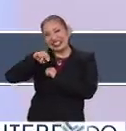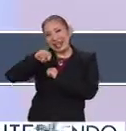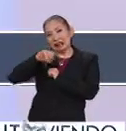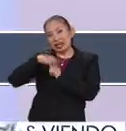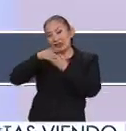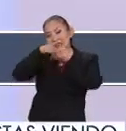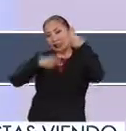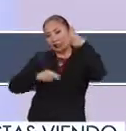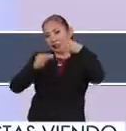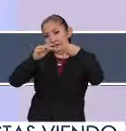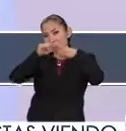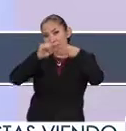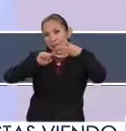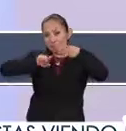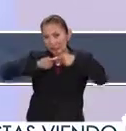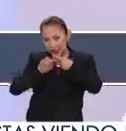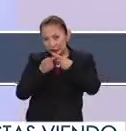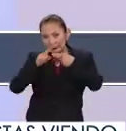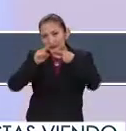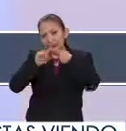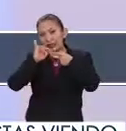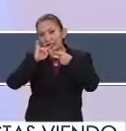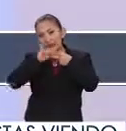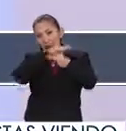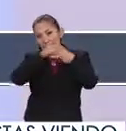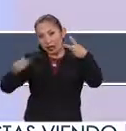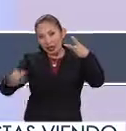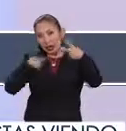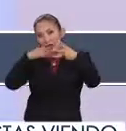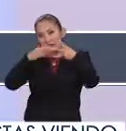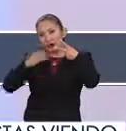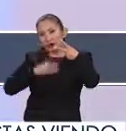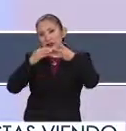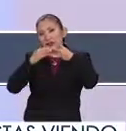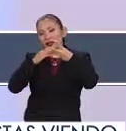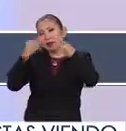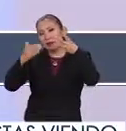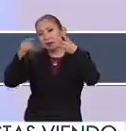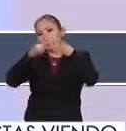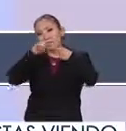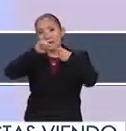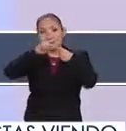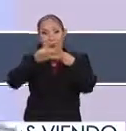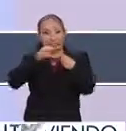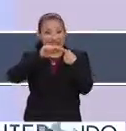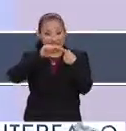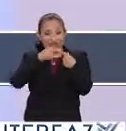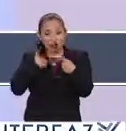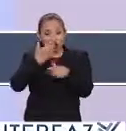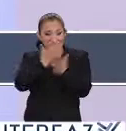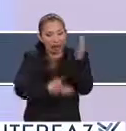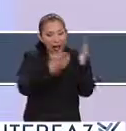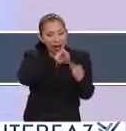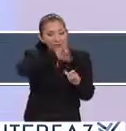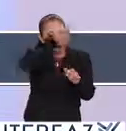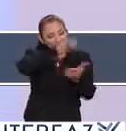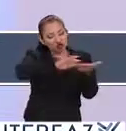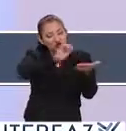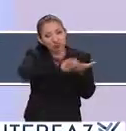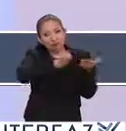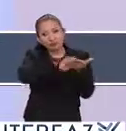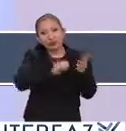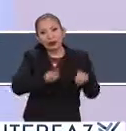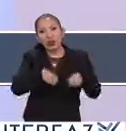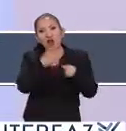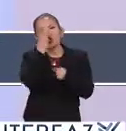tres niveles educativos que es el nivel inicial, el intermedio que es la primaria y el avanzado. En el nivel inicial, una vez que se alfabetizan, nosotros les damos otros